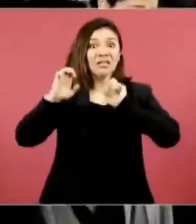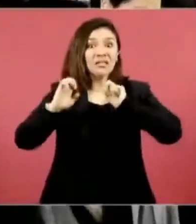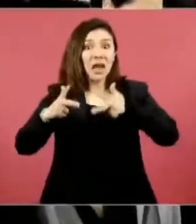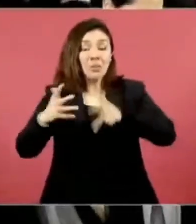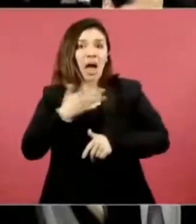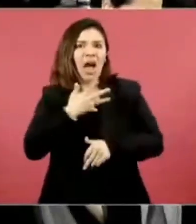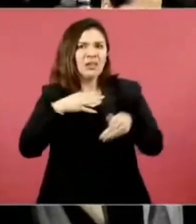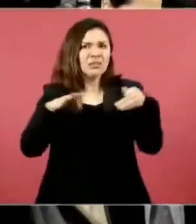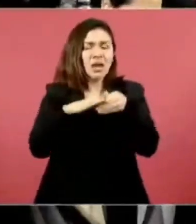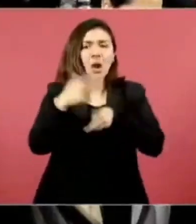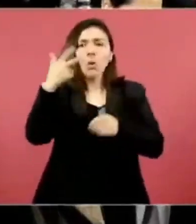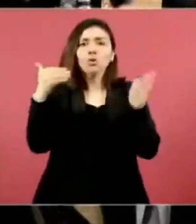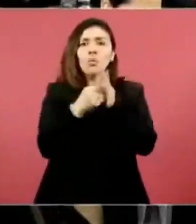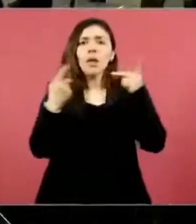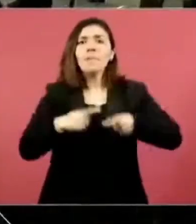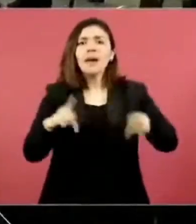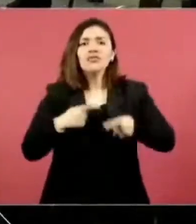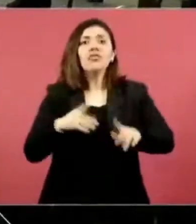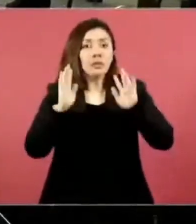8 mil migrantes.